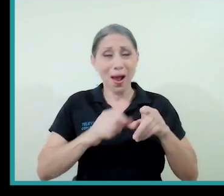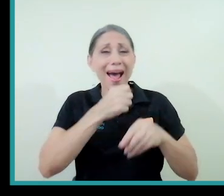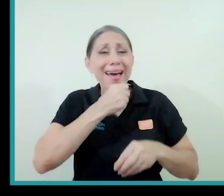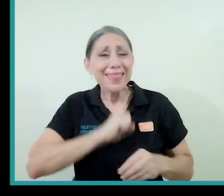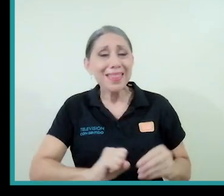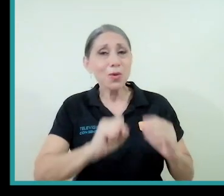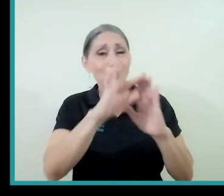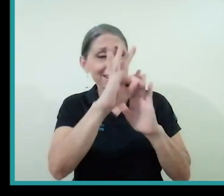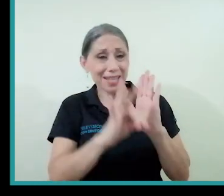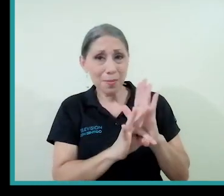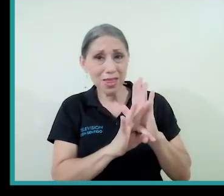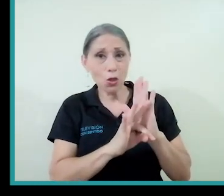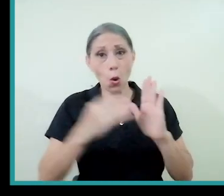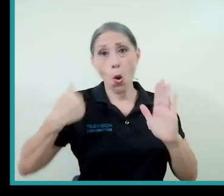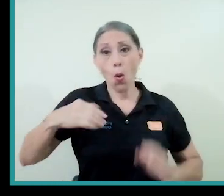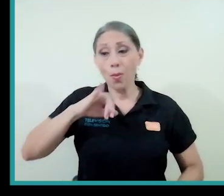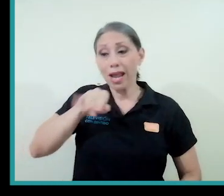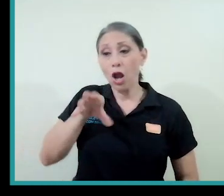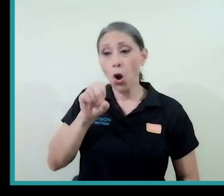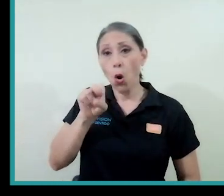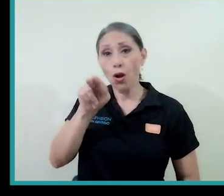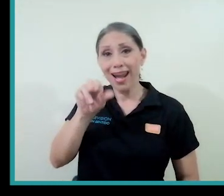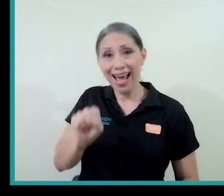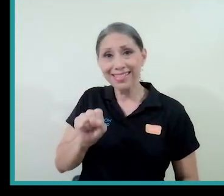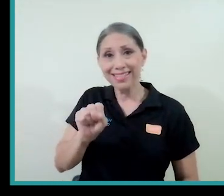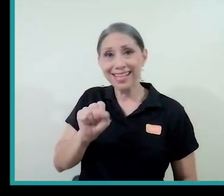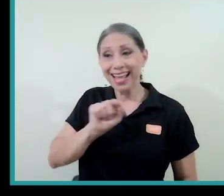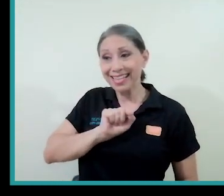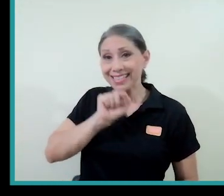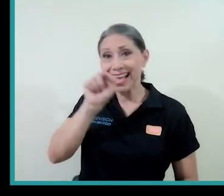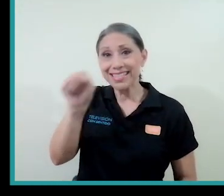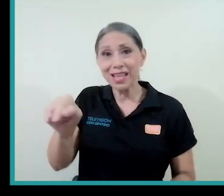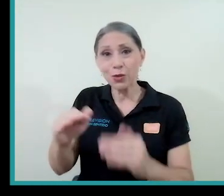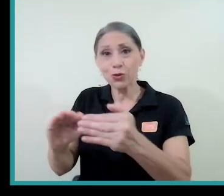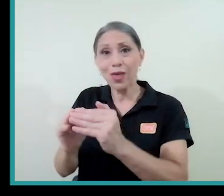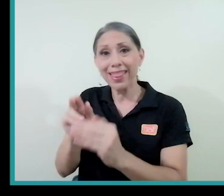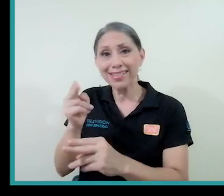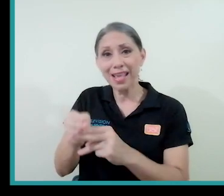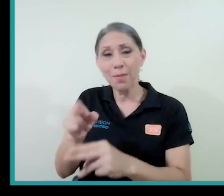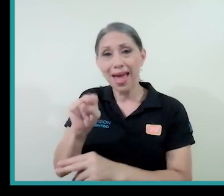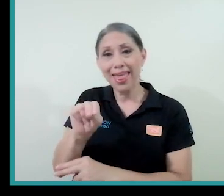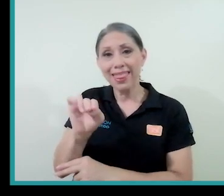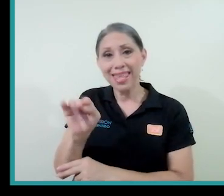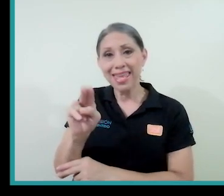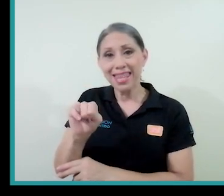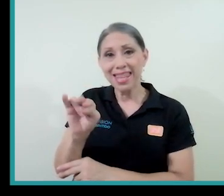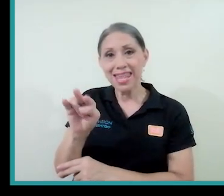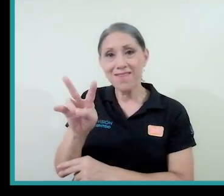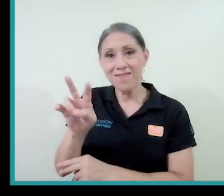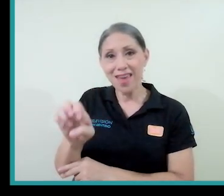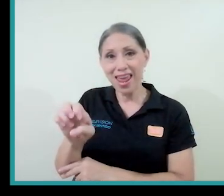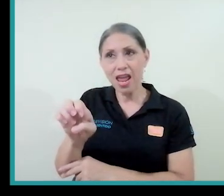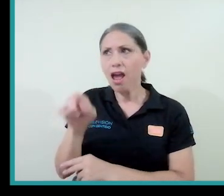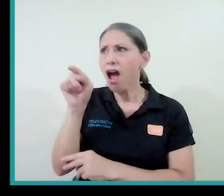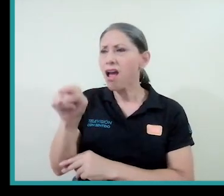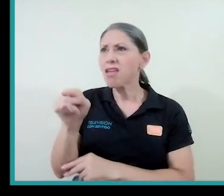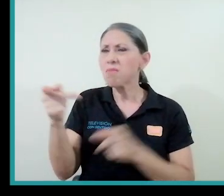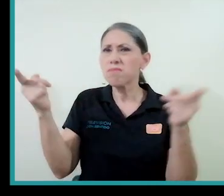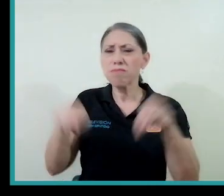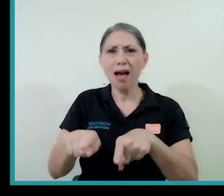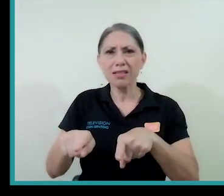Onás está huyendo hacia Nínive y azota la tormenta, entonces todo el mundo dice, bueno, pero ¿qué es lo que está pasando?